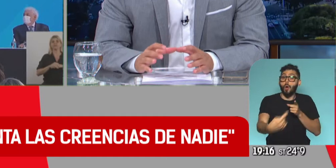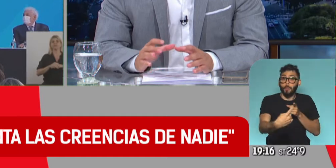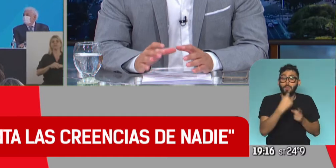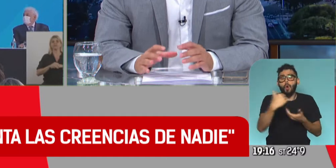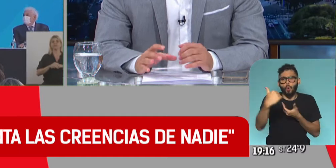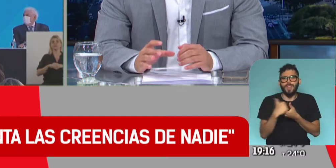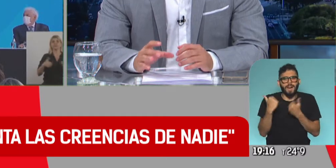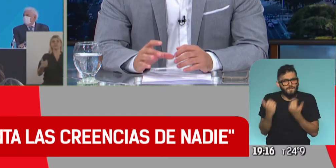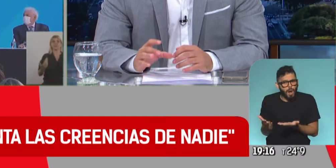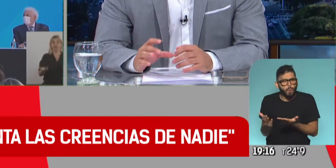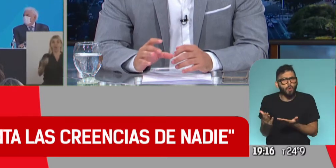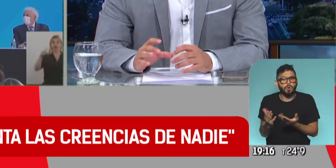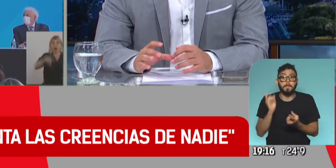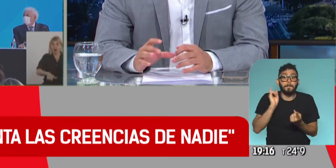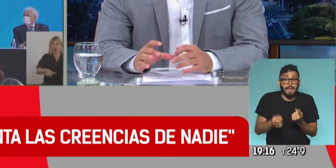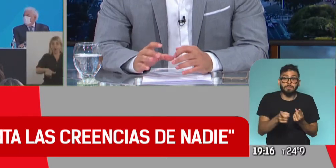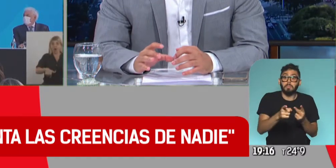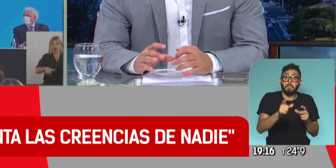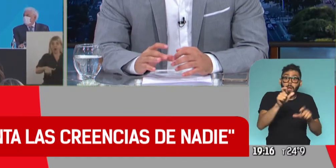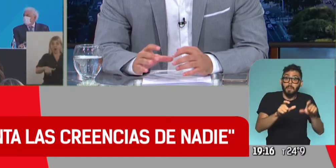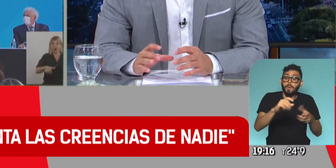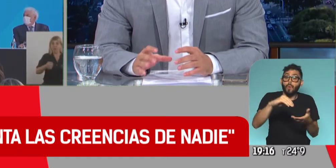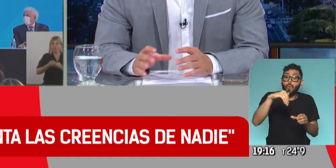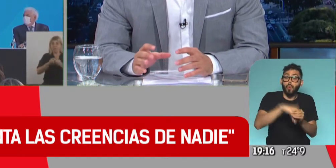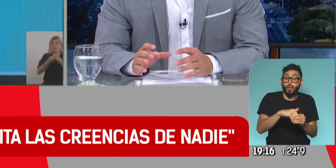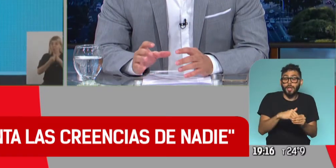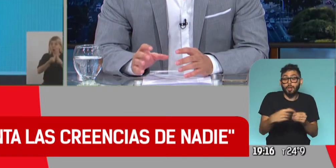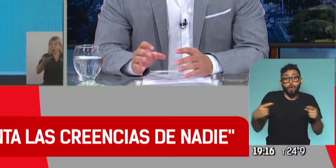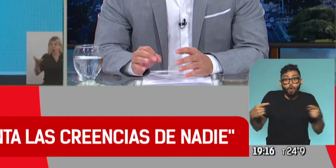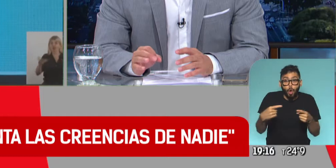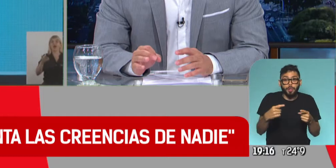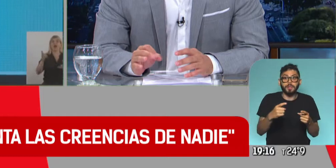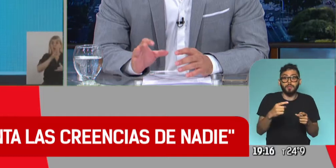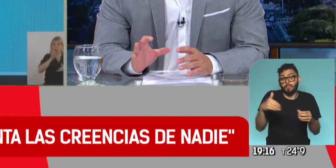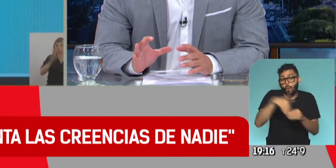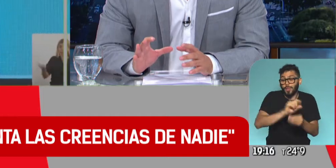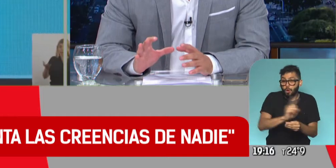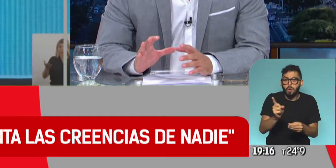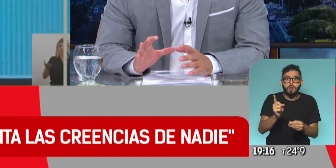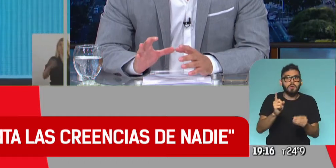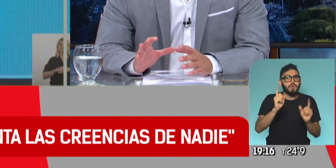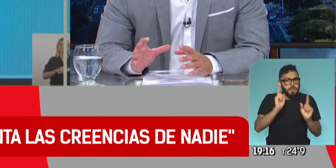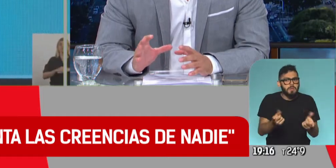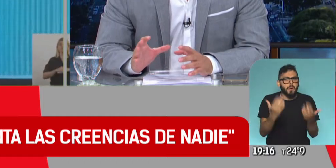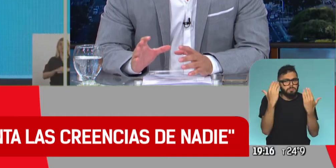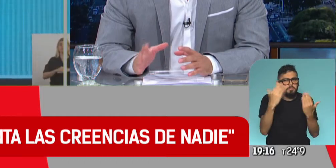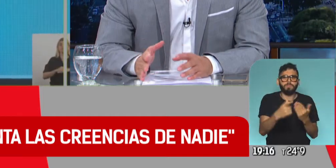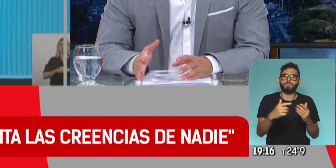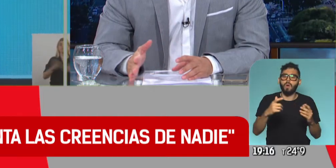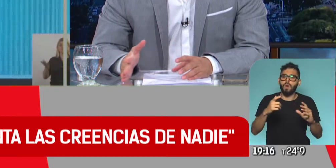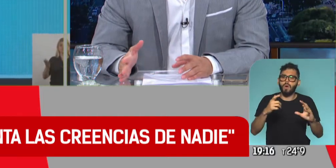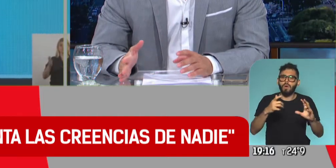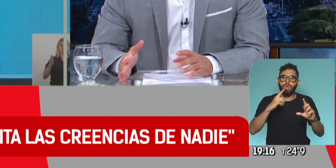ponderando también que aquellos que se pronunciaron en contra no descalificaron en ningún momento. Y al límite del quiebre